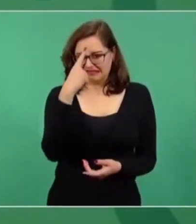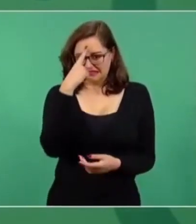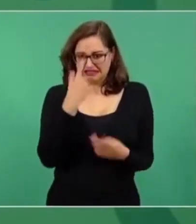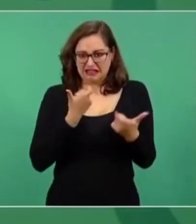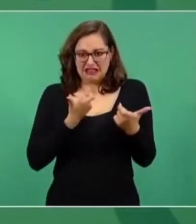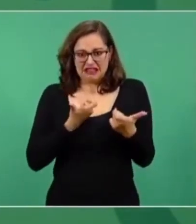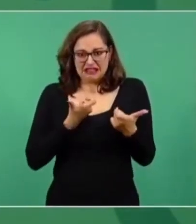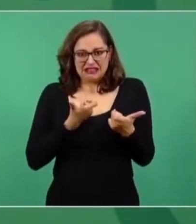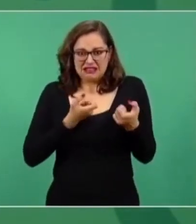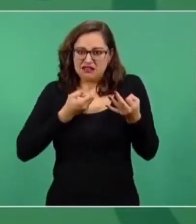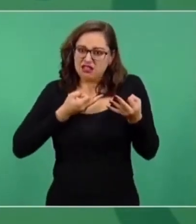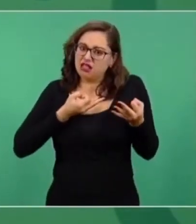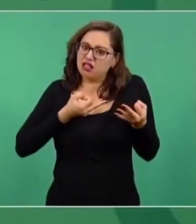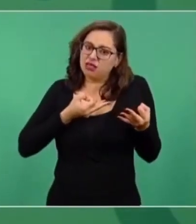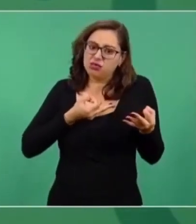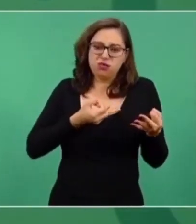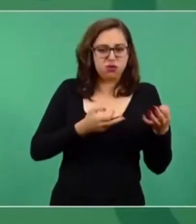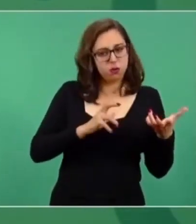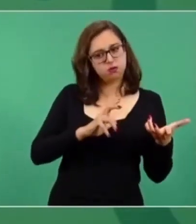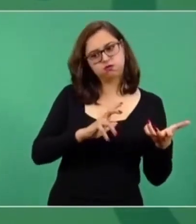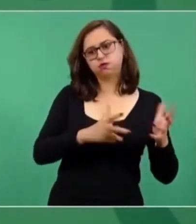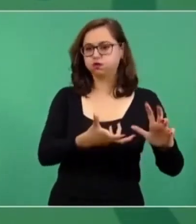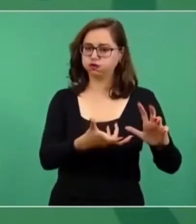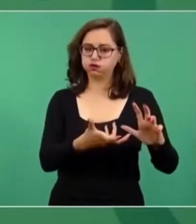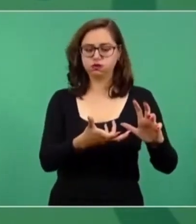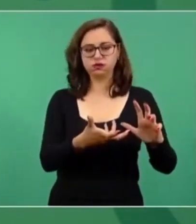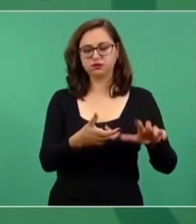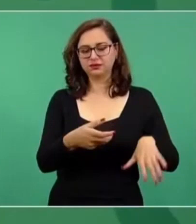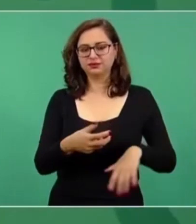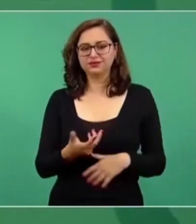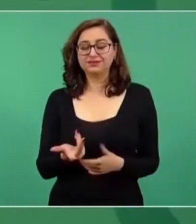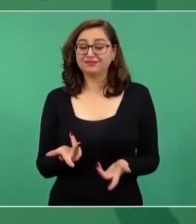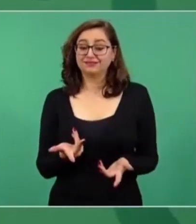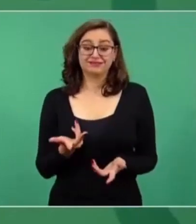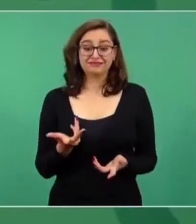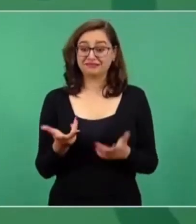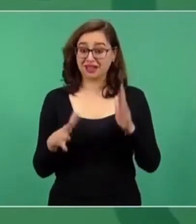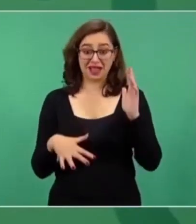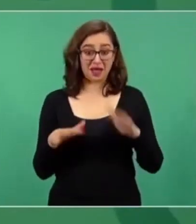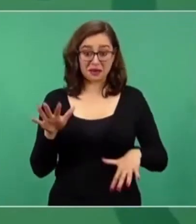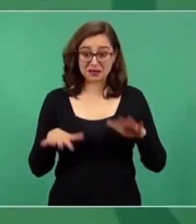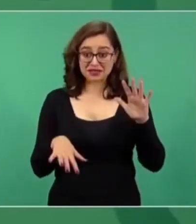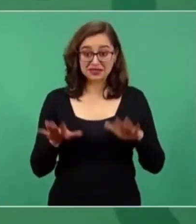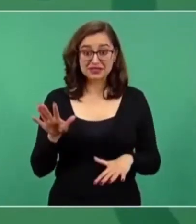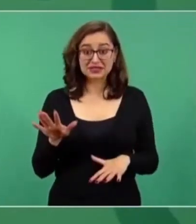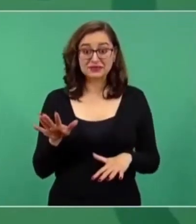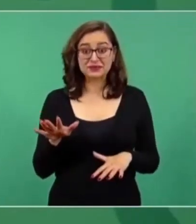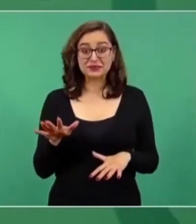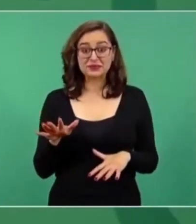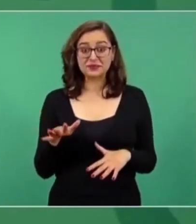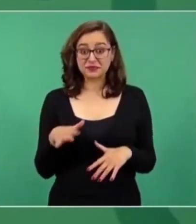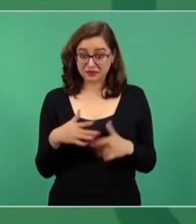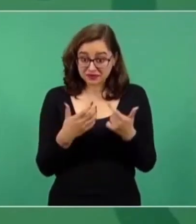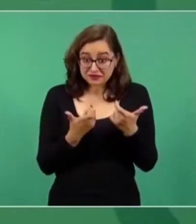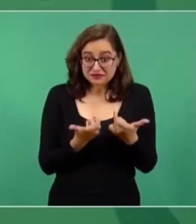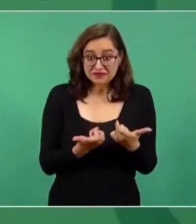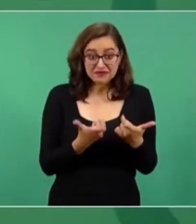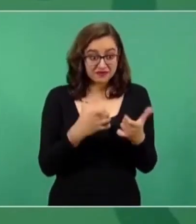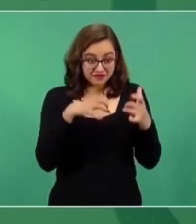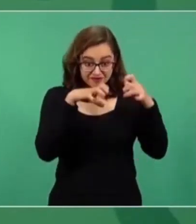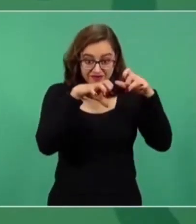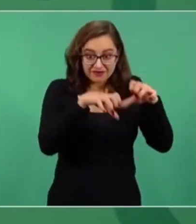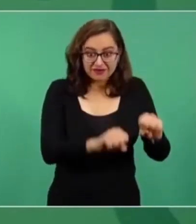y no necesariamente significa